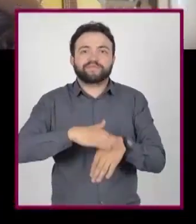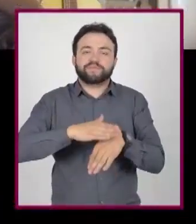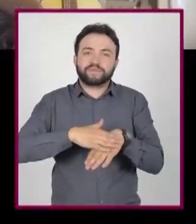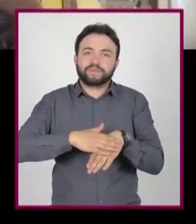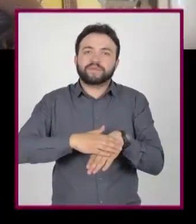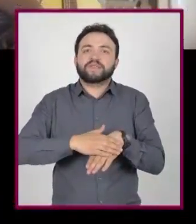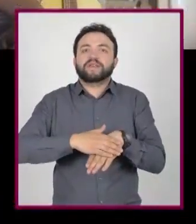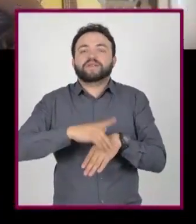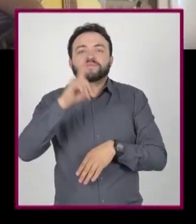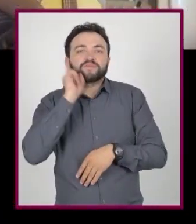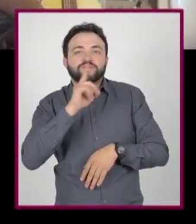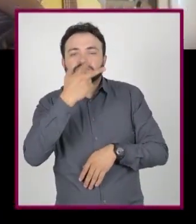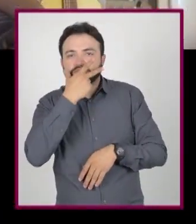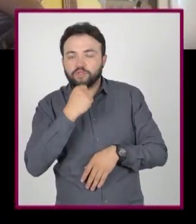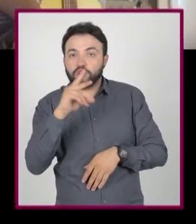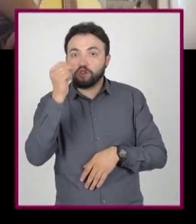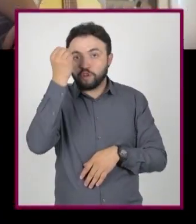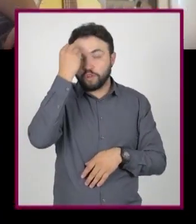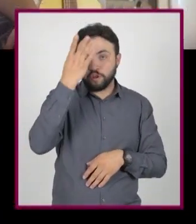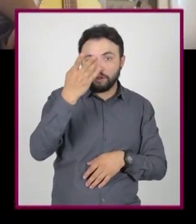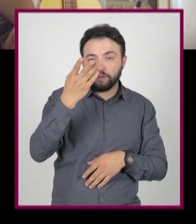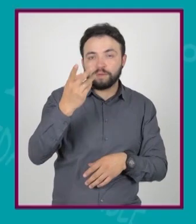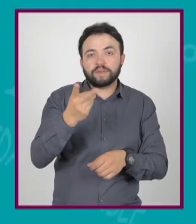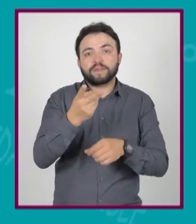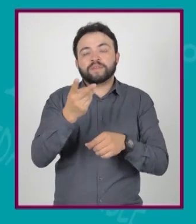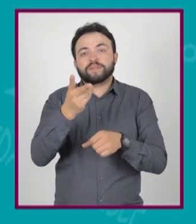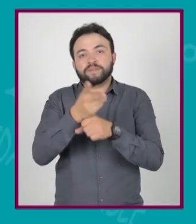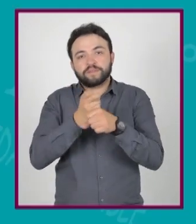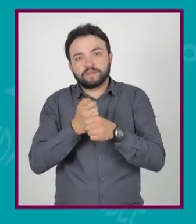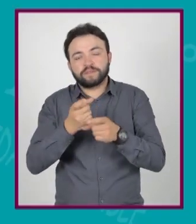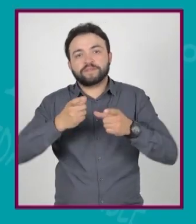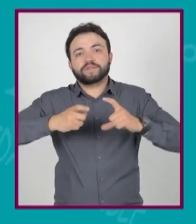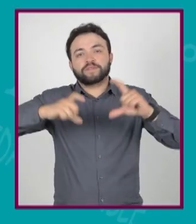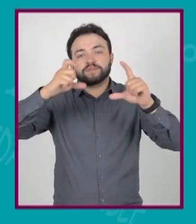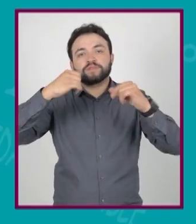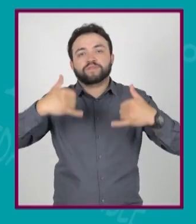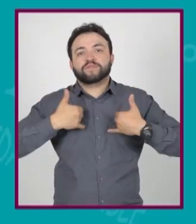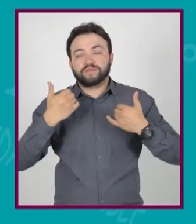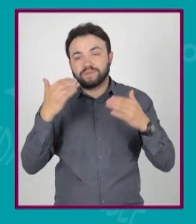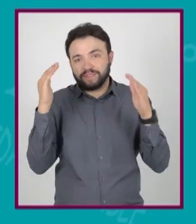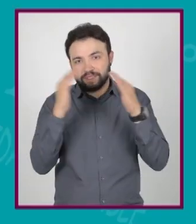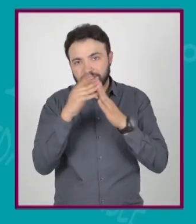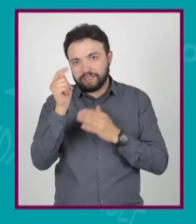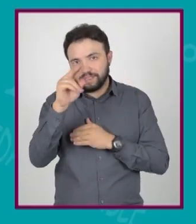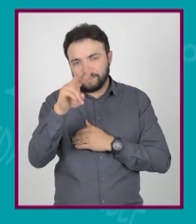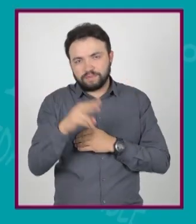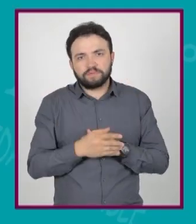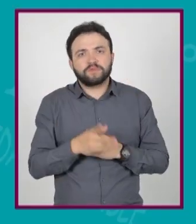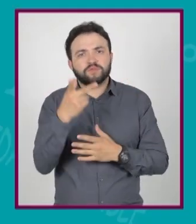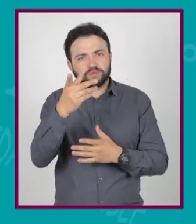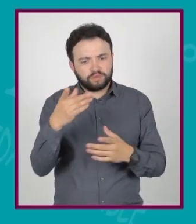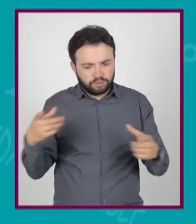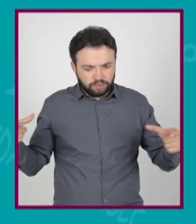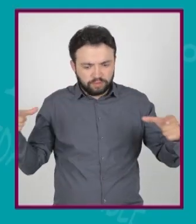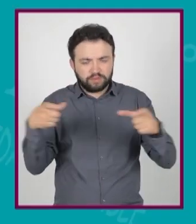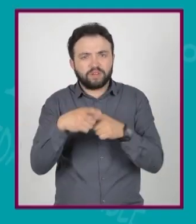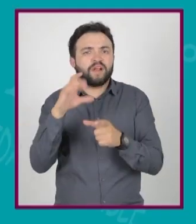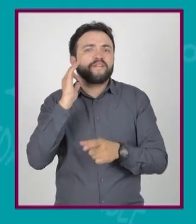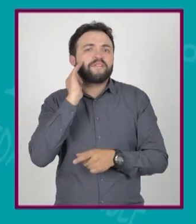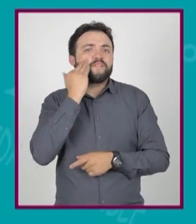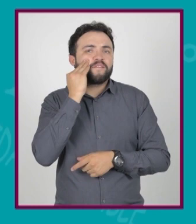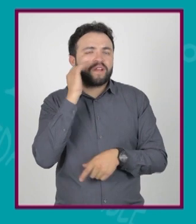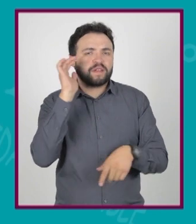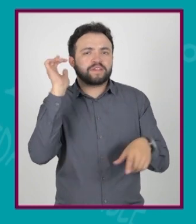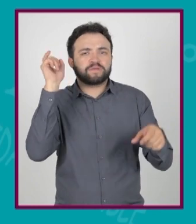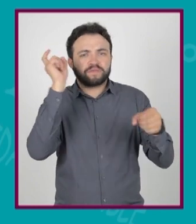Amigas, amigos, no olviden visitarnos en jovenesencasa.cerf.gov.mx. Únete a la comunidad de Jóvenes en